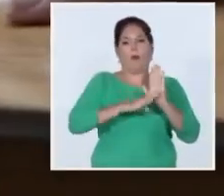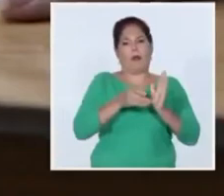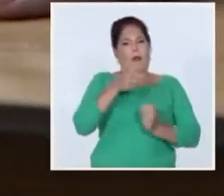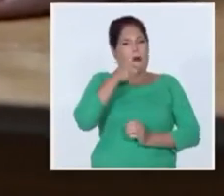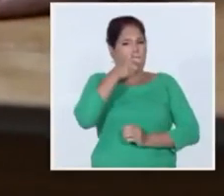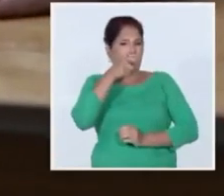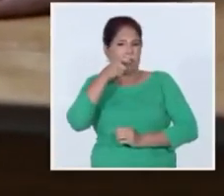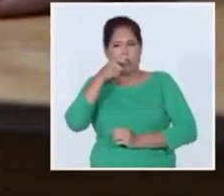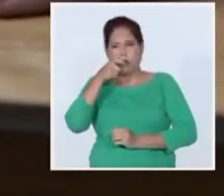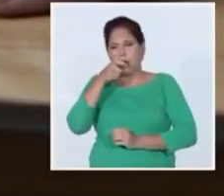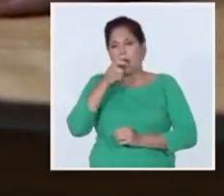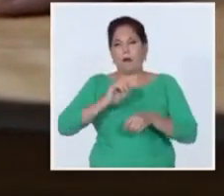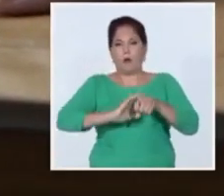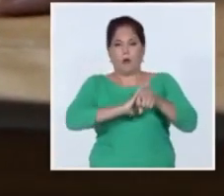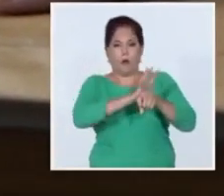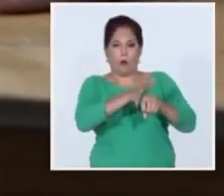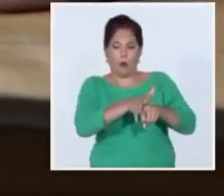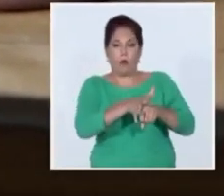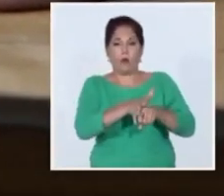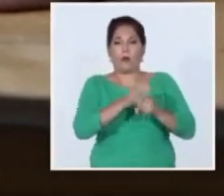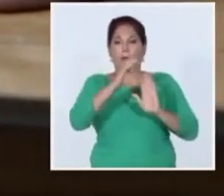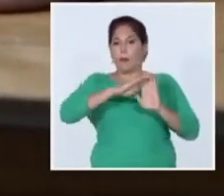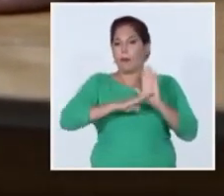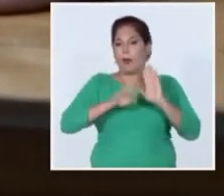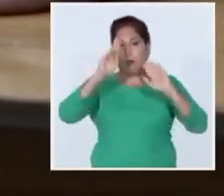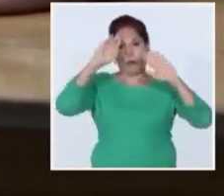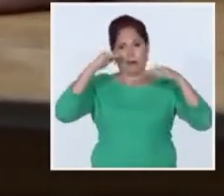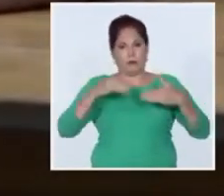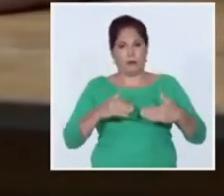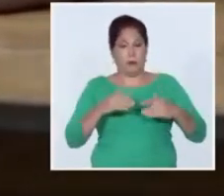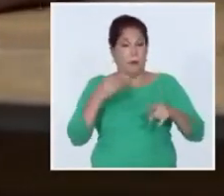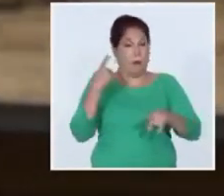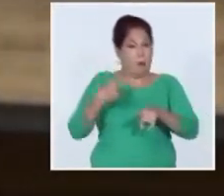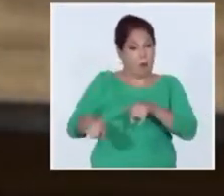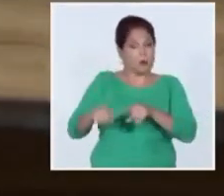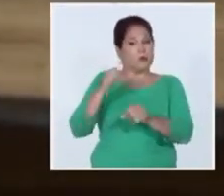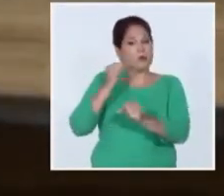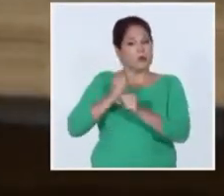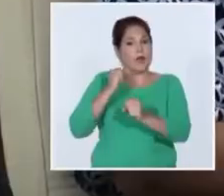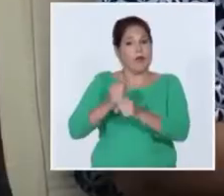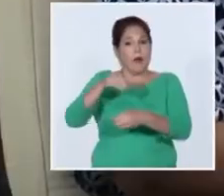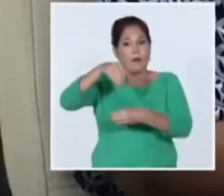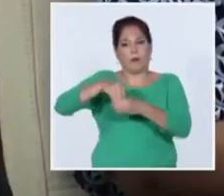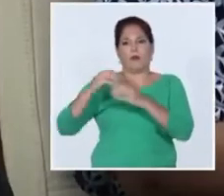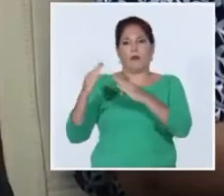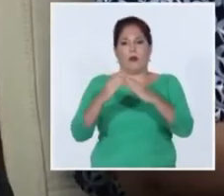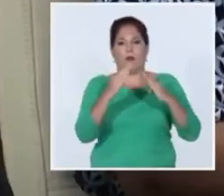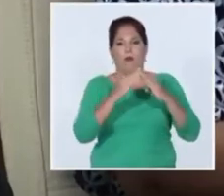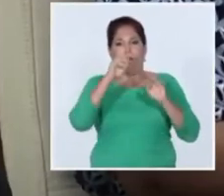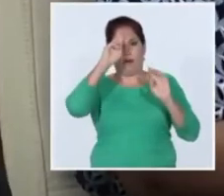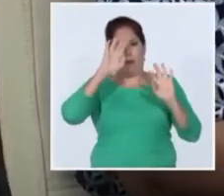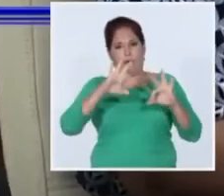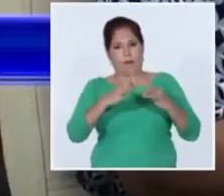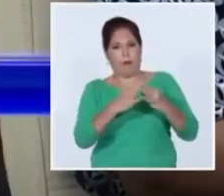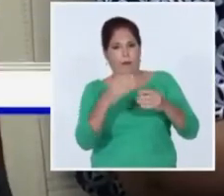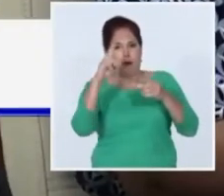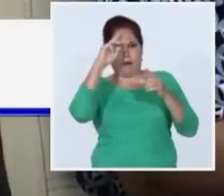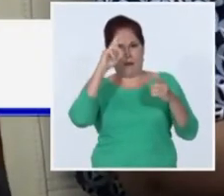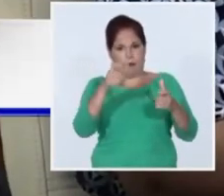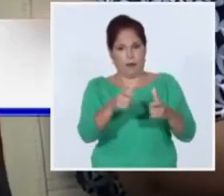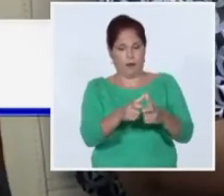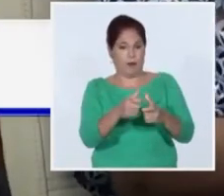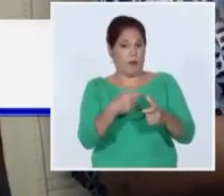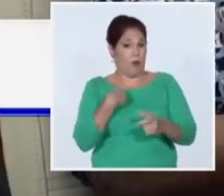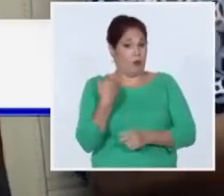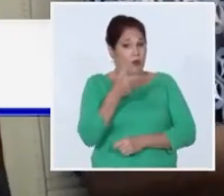respuesta a la enfermedad a los programas de salud además del trabajo en las comunidades nos centramos nos en que se va a vigilar